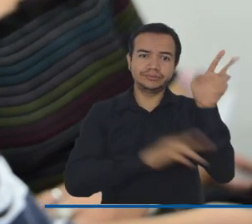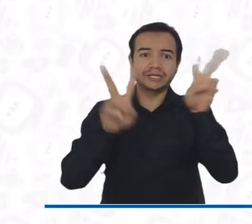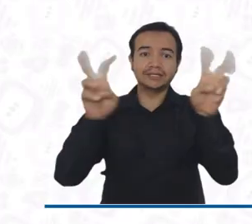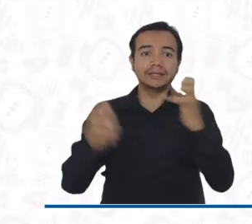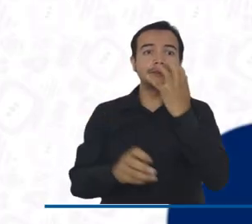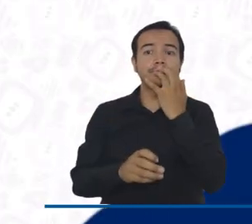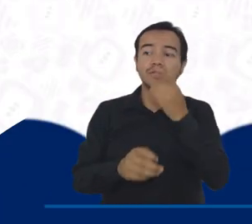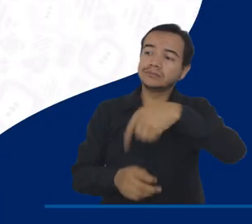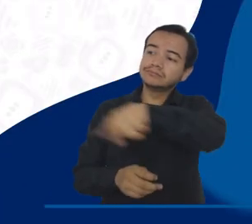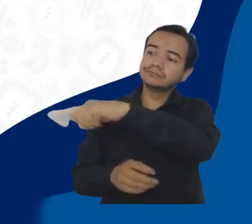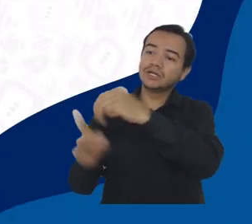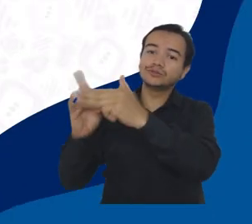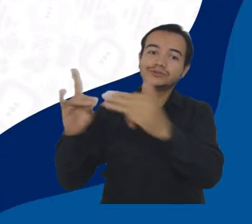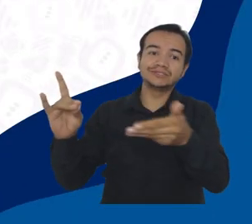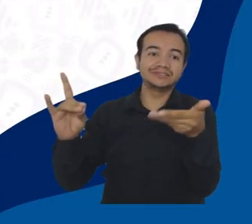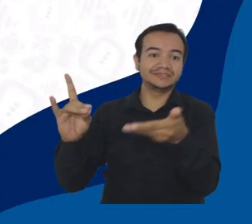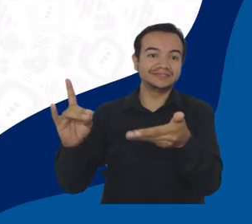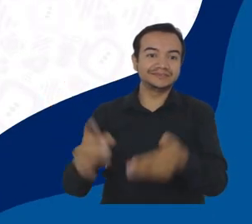Magdalena.